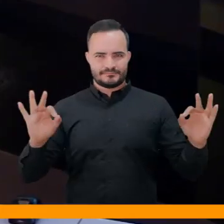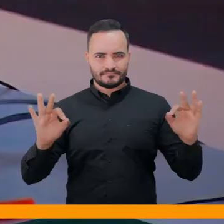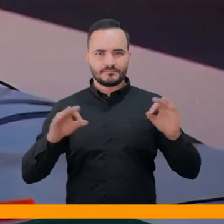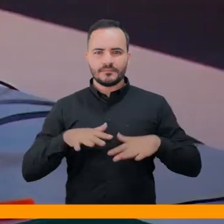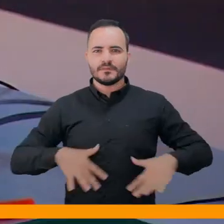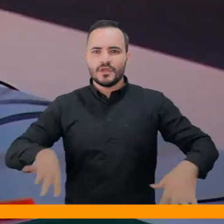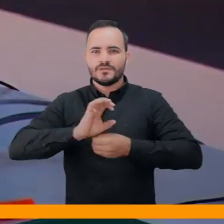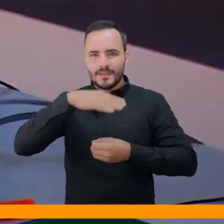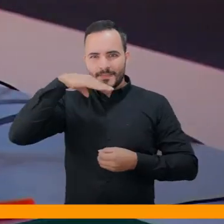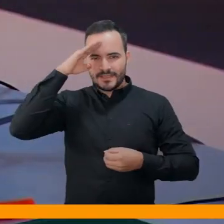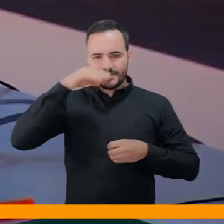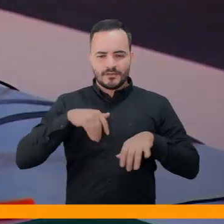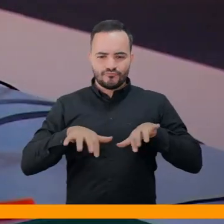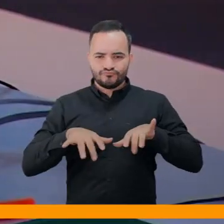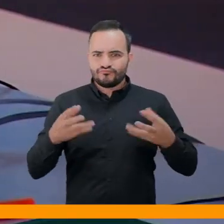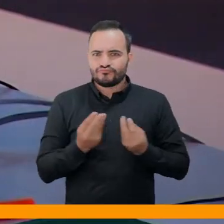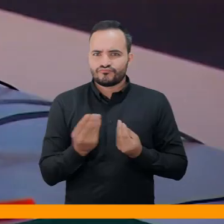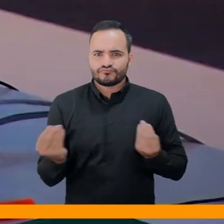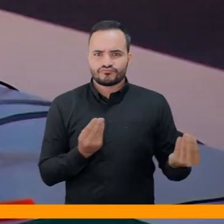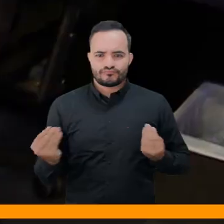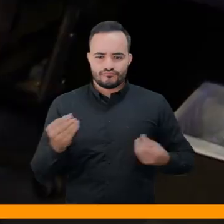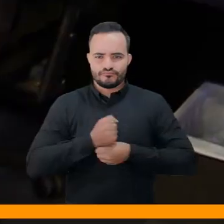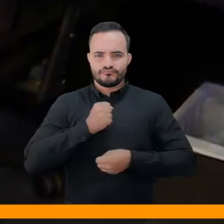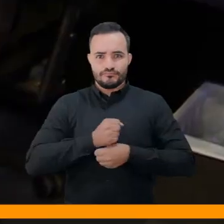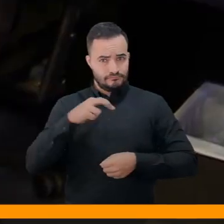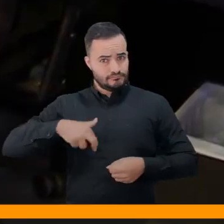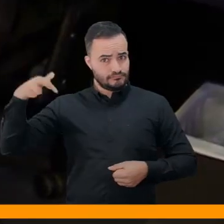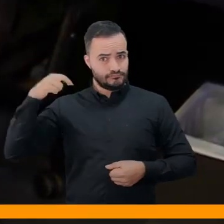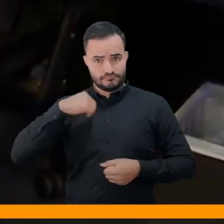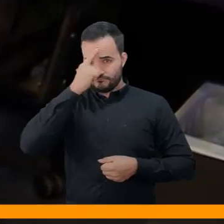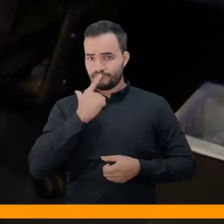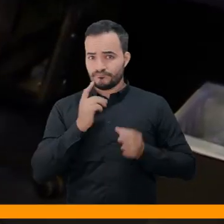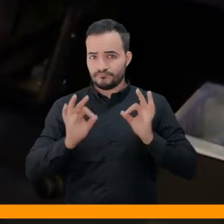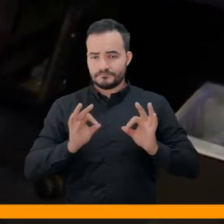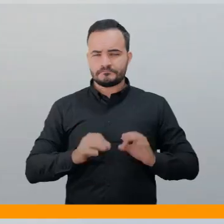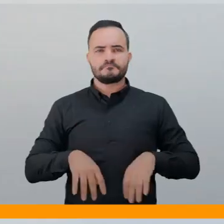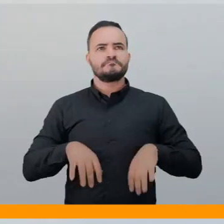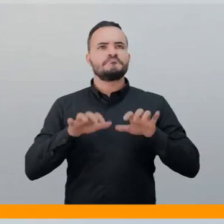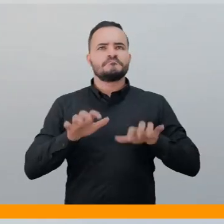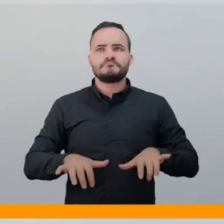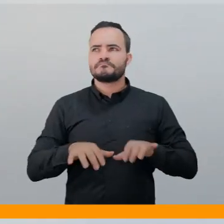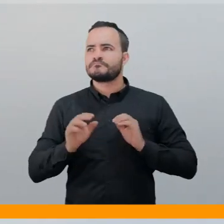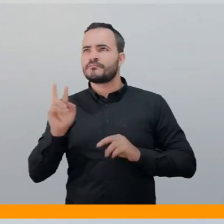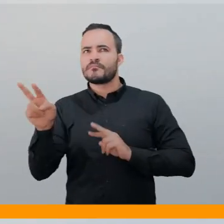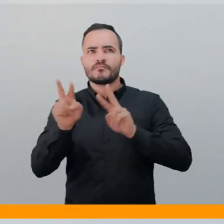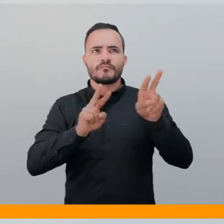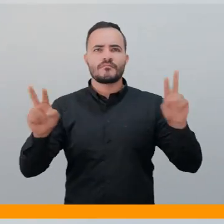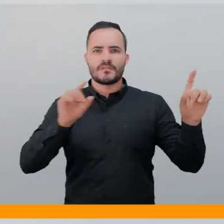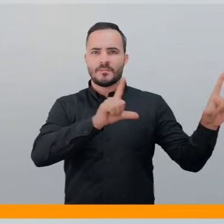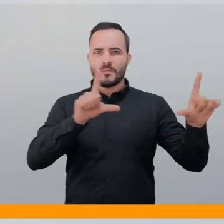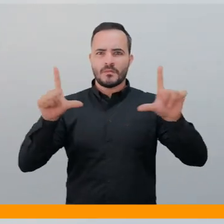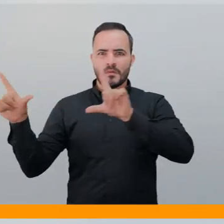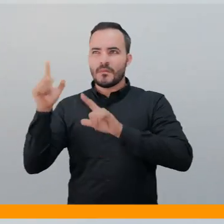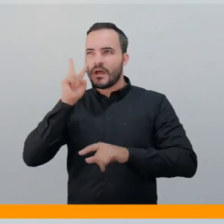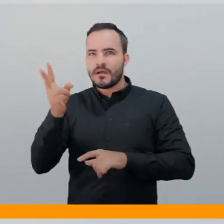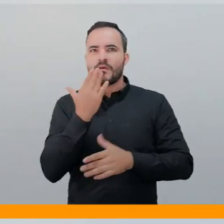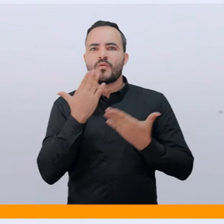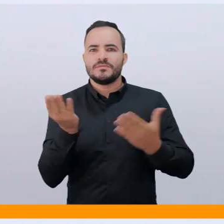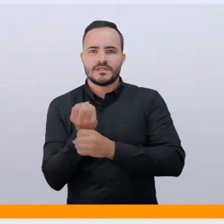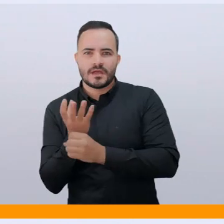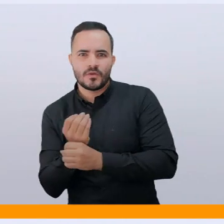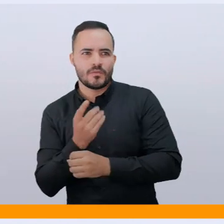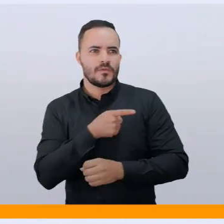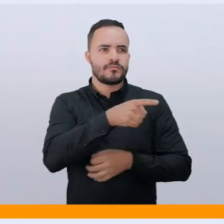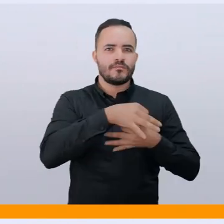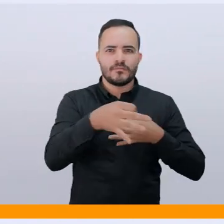ciudad, donde personal debidamente cualificado custodia y monitorea con estas cámaras las diferentes comunas y corregimientos